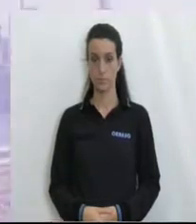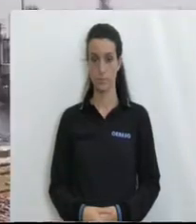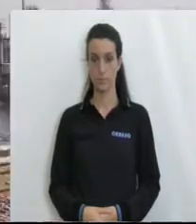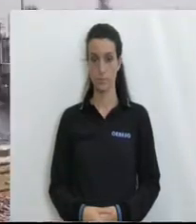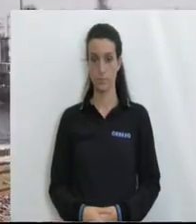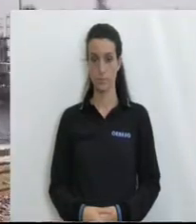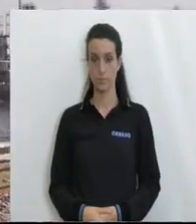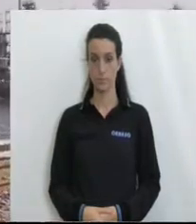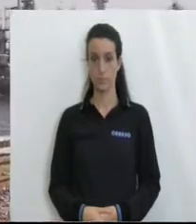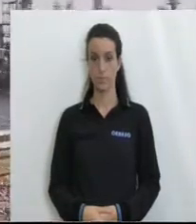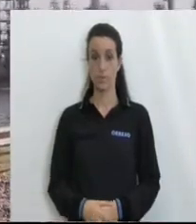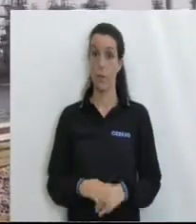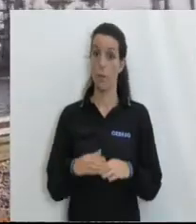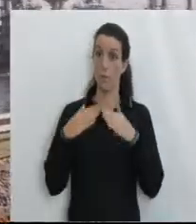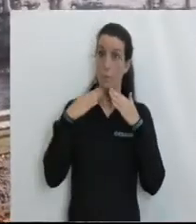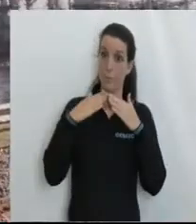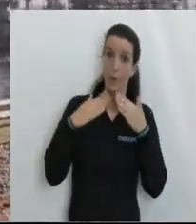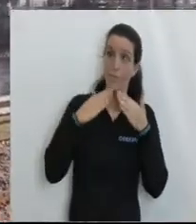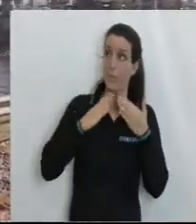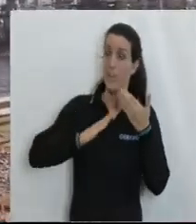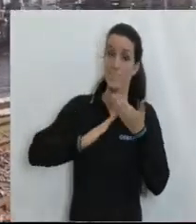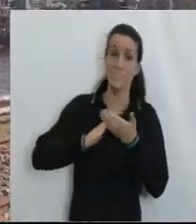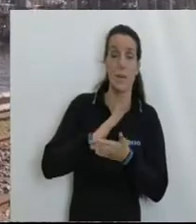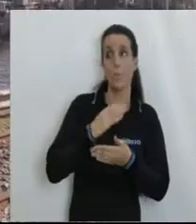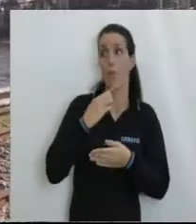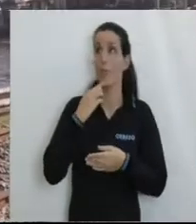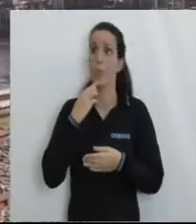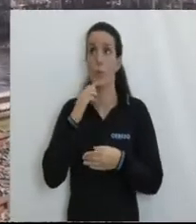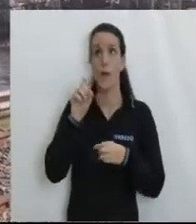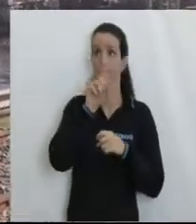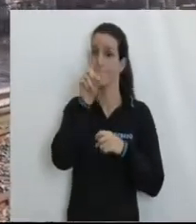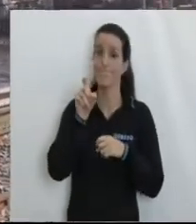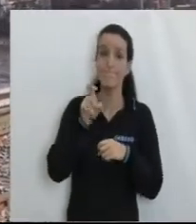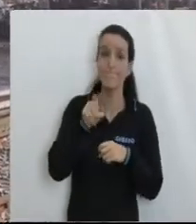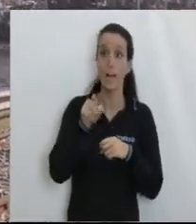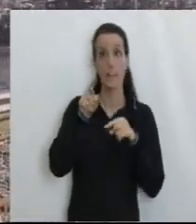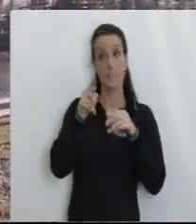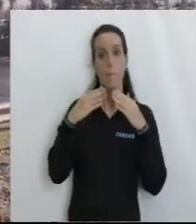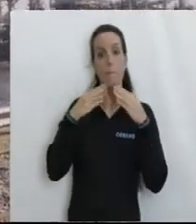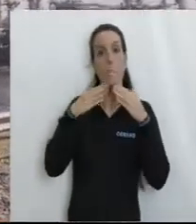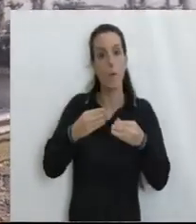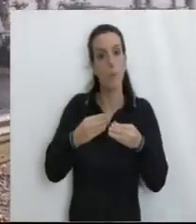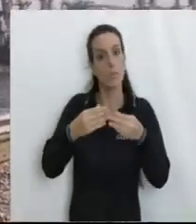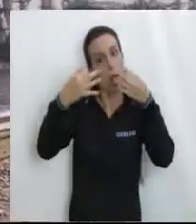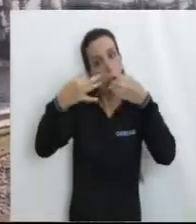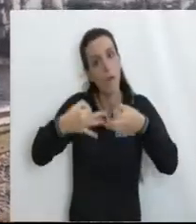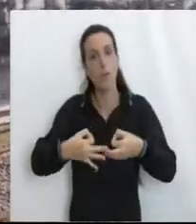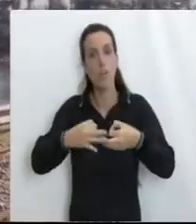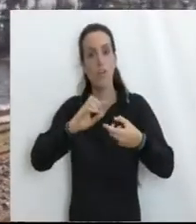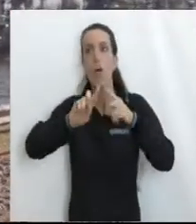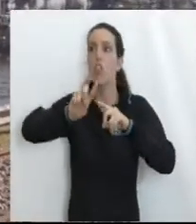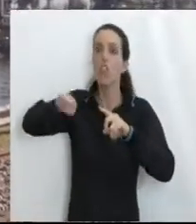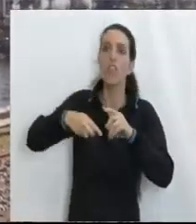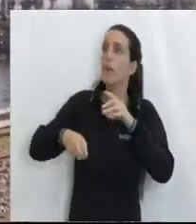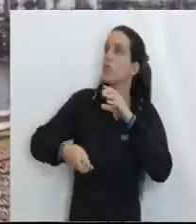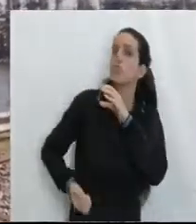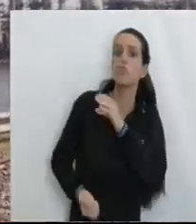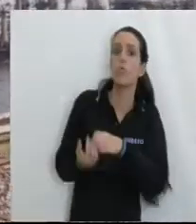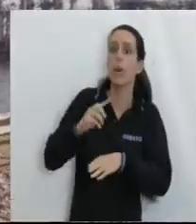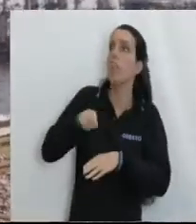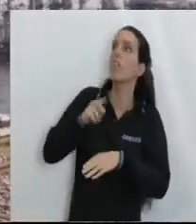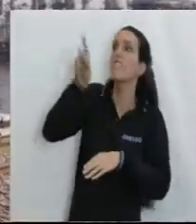Es una pregunta recurrente que siempre nos hacemos Y esa pregunta está relacionada con el origen de la materia